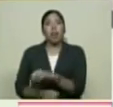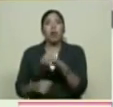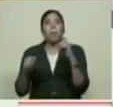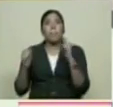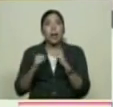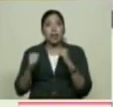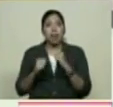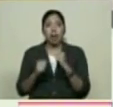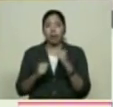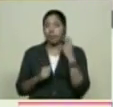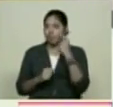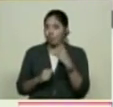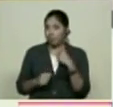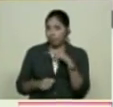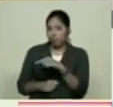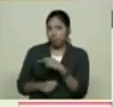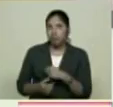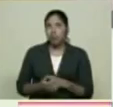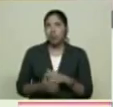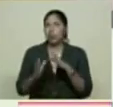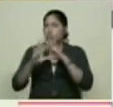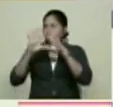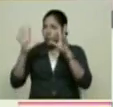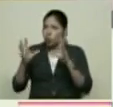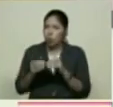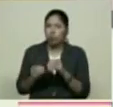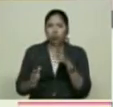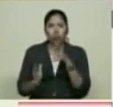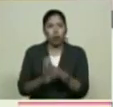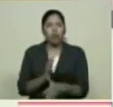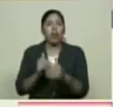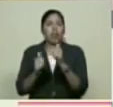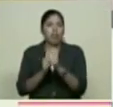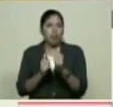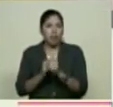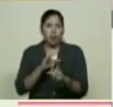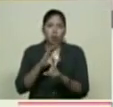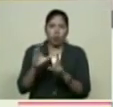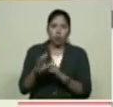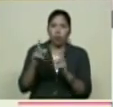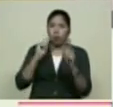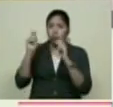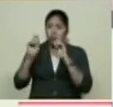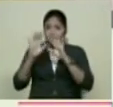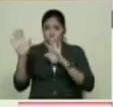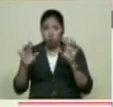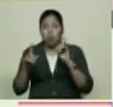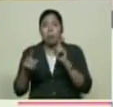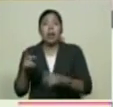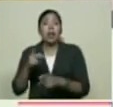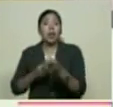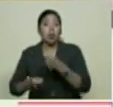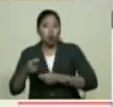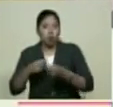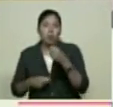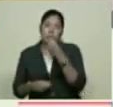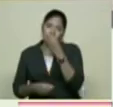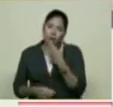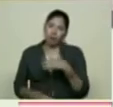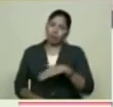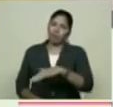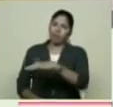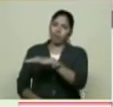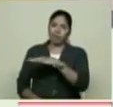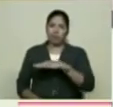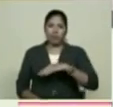De lo que es la población De la azulita Y todo lo que se está viendo A nivel deportivo Turístico Cultural Y además económico En esa hermosa población De Venezuela Conocida